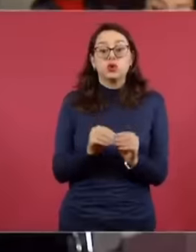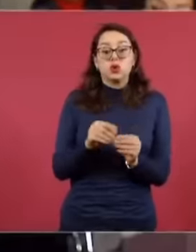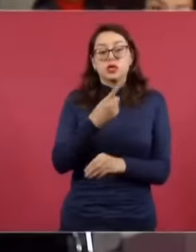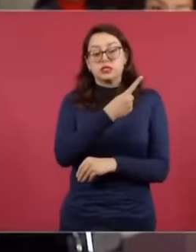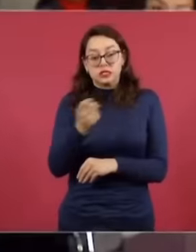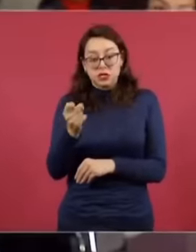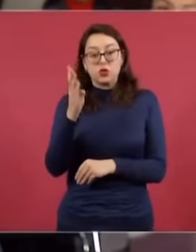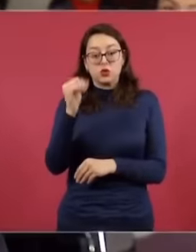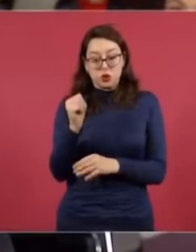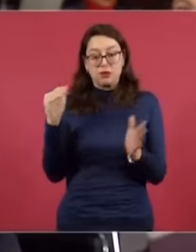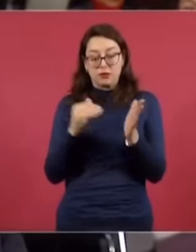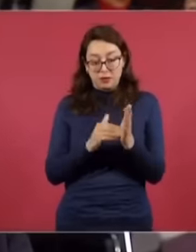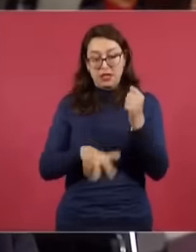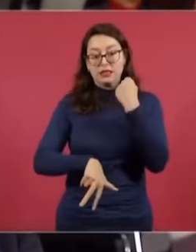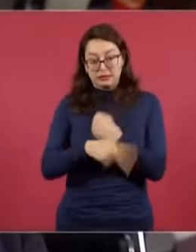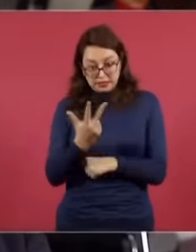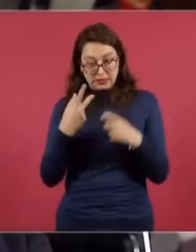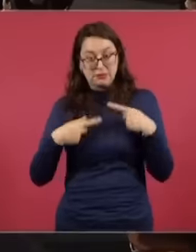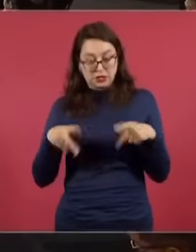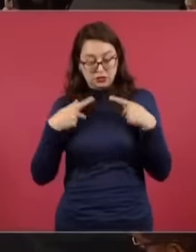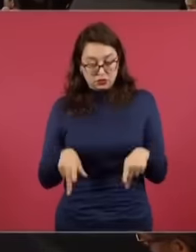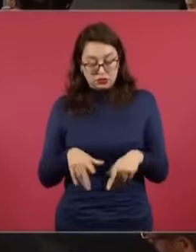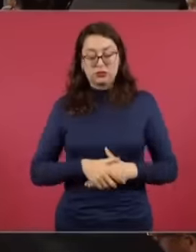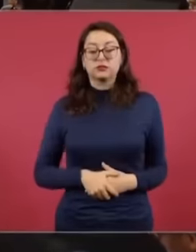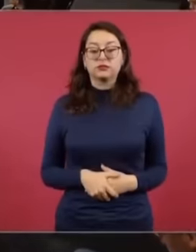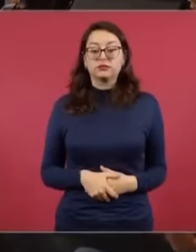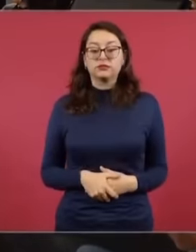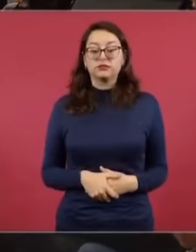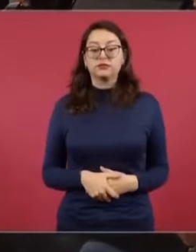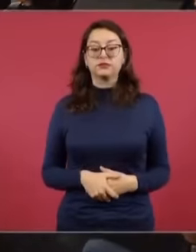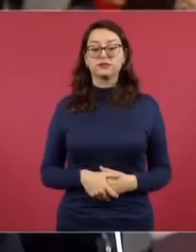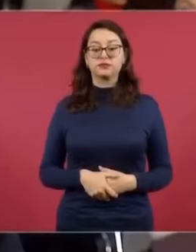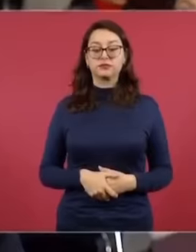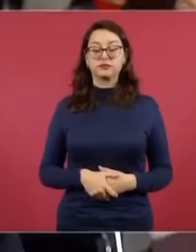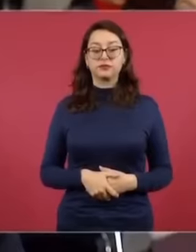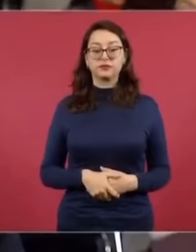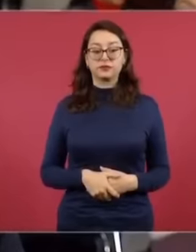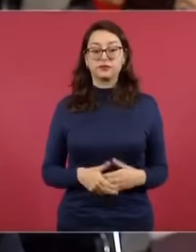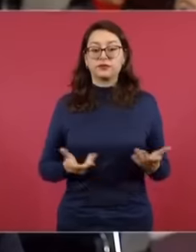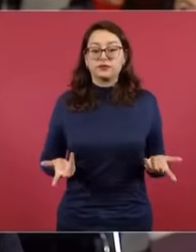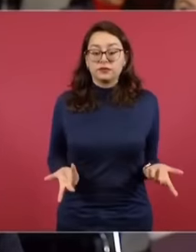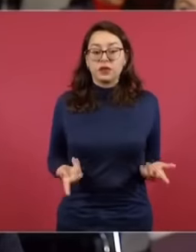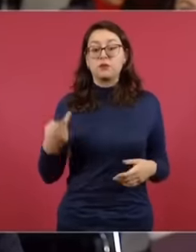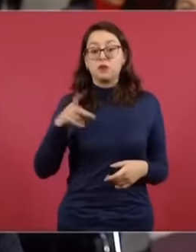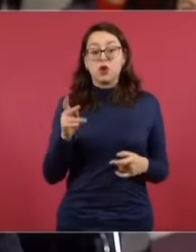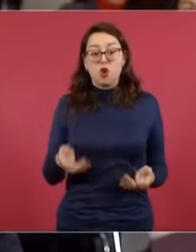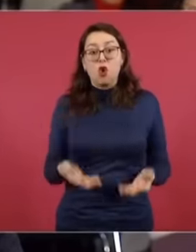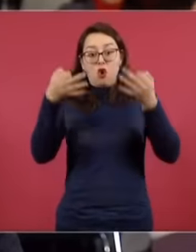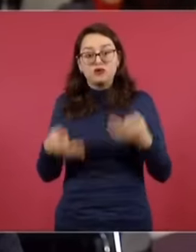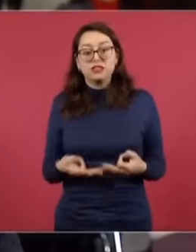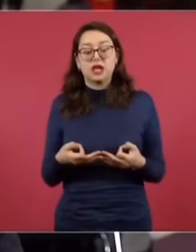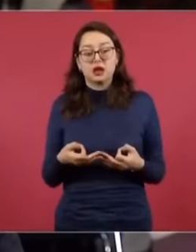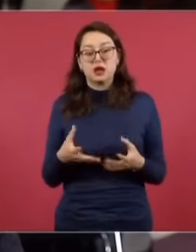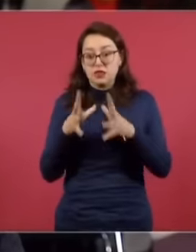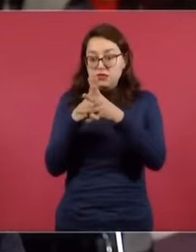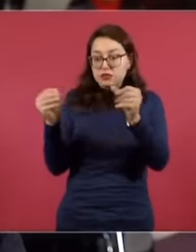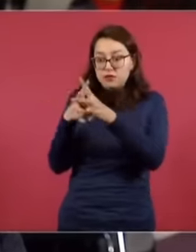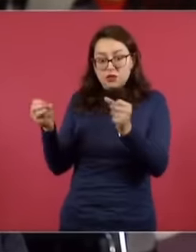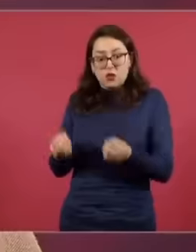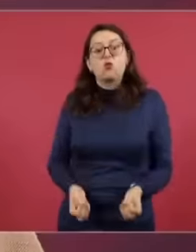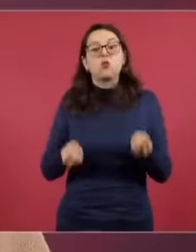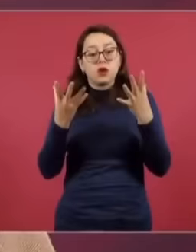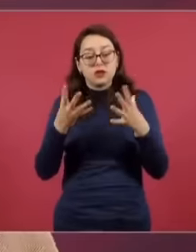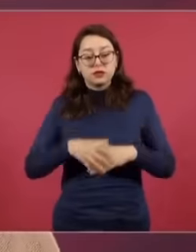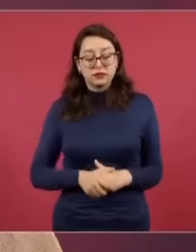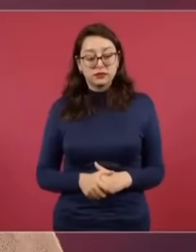total de 109 mil 13 personas. Pregunto, ¿hay oficialmente cuántas personas hay desaparecidas actualmente en el país?